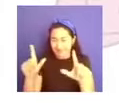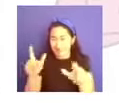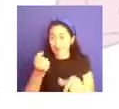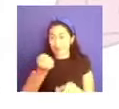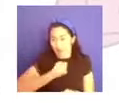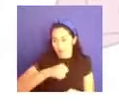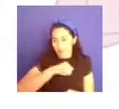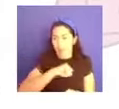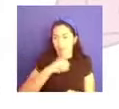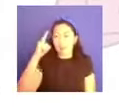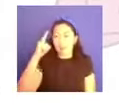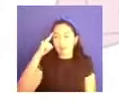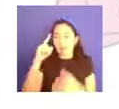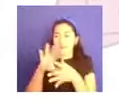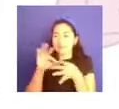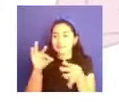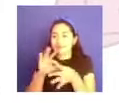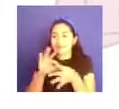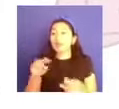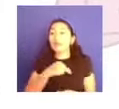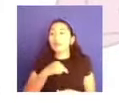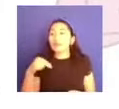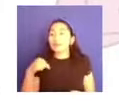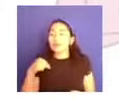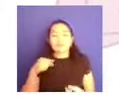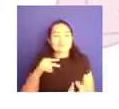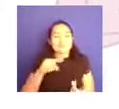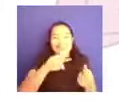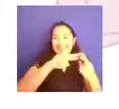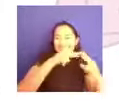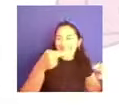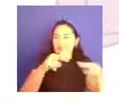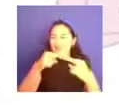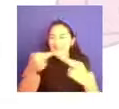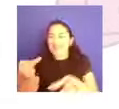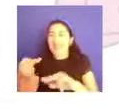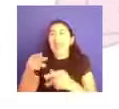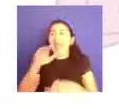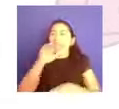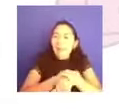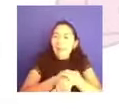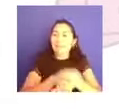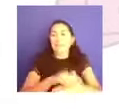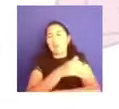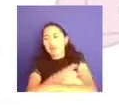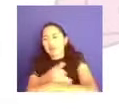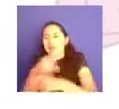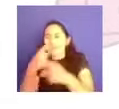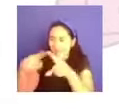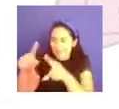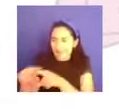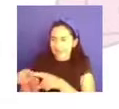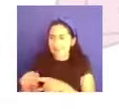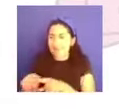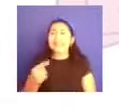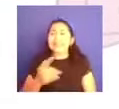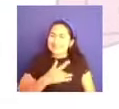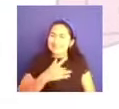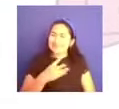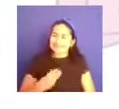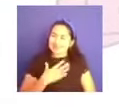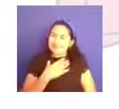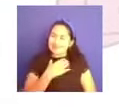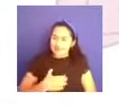poder construir relaciones satisfactores, ¿no? Estas relaciones recíprocas que yo les decía. Si yo en un trabajo